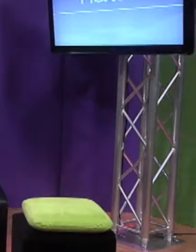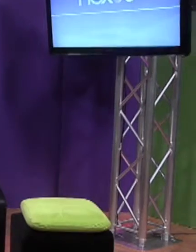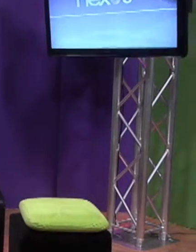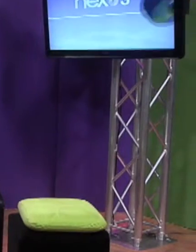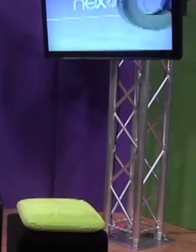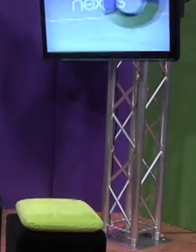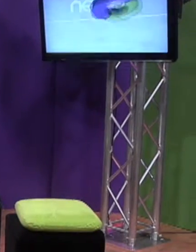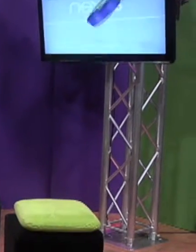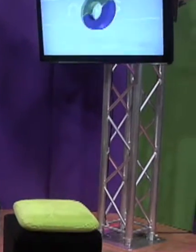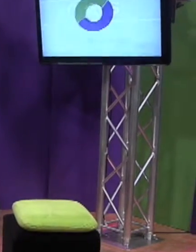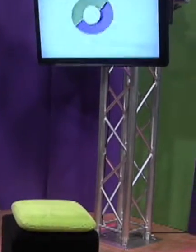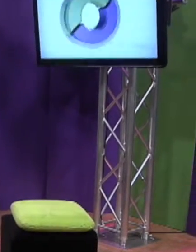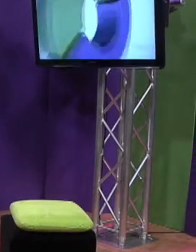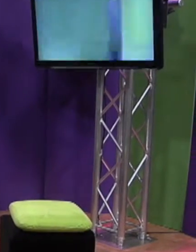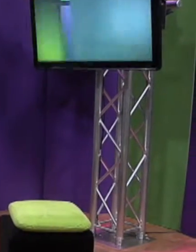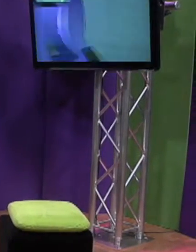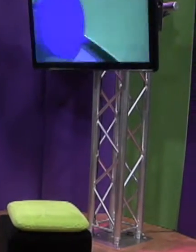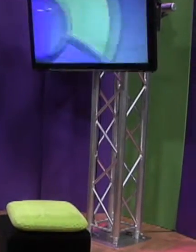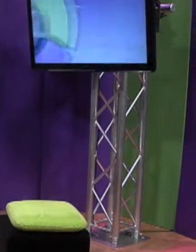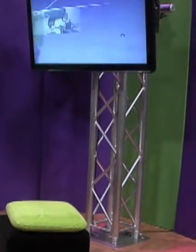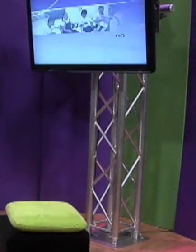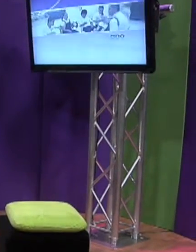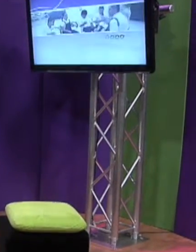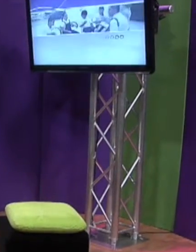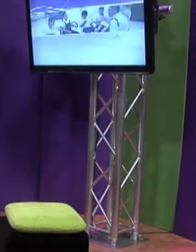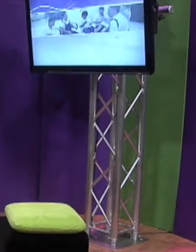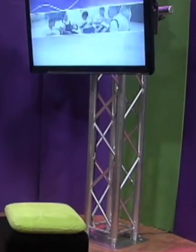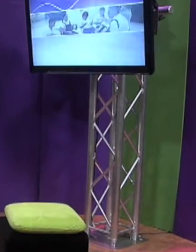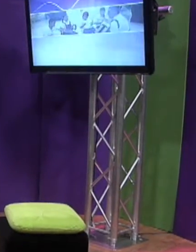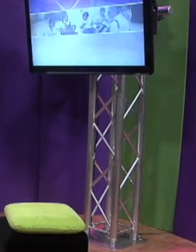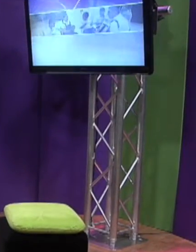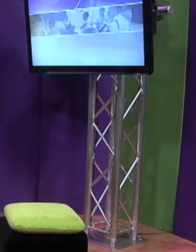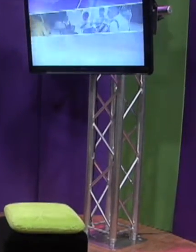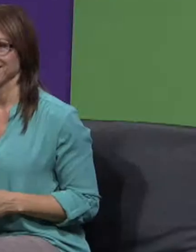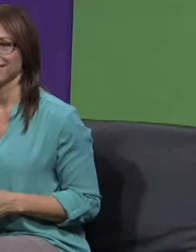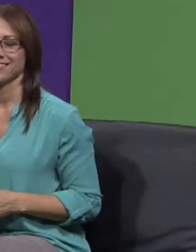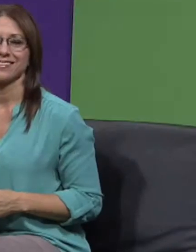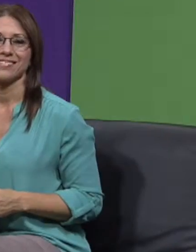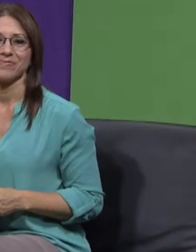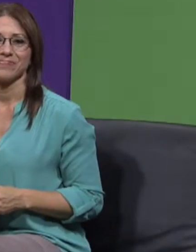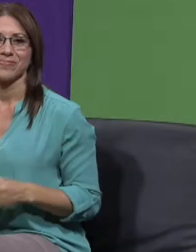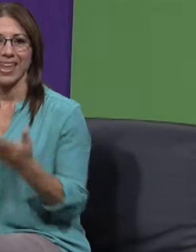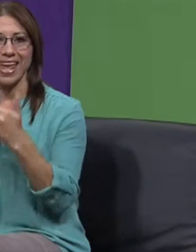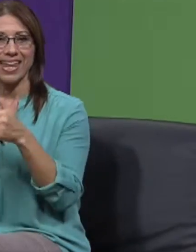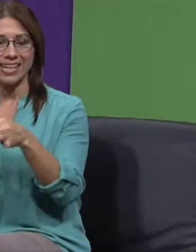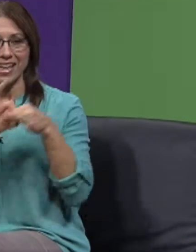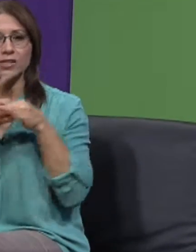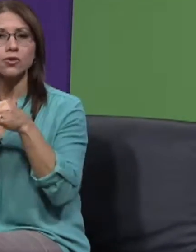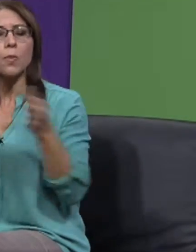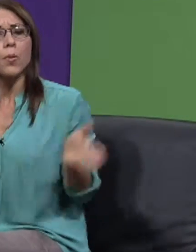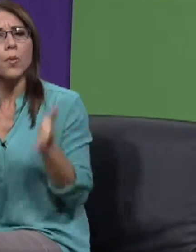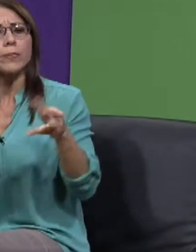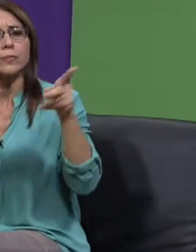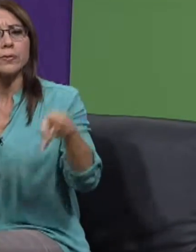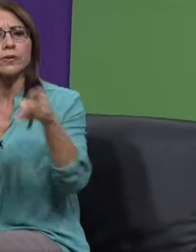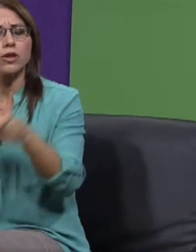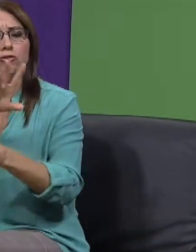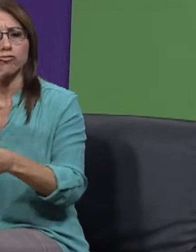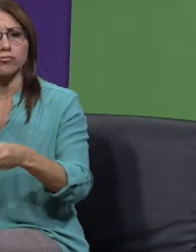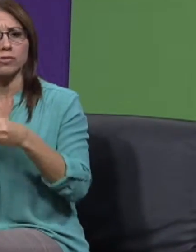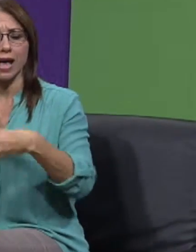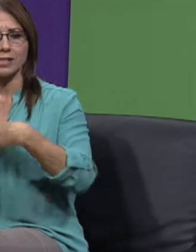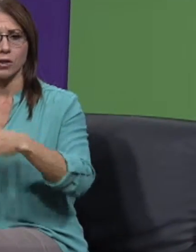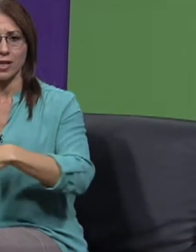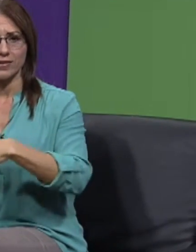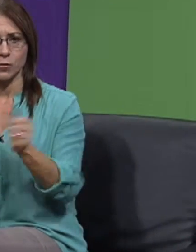nexostv.com. Esperamos sus sugerencias. En Nexus promovemos la inclusión haciendo